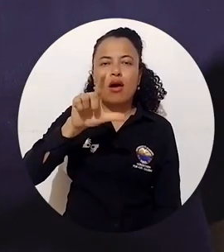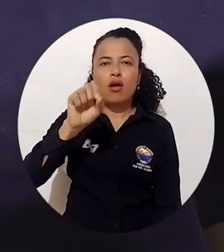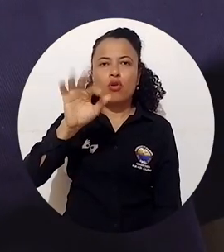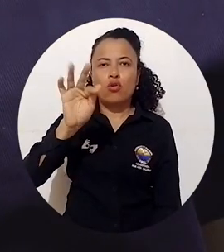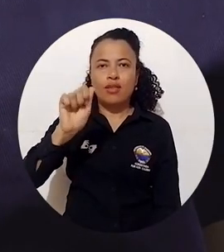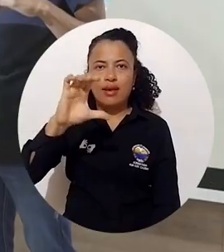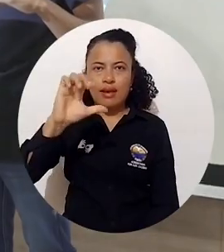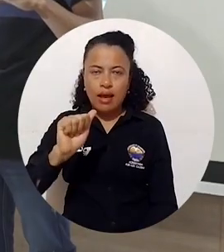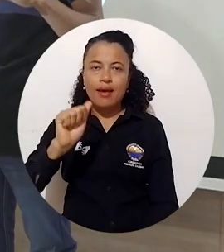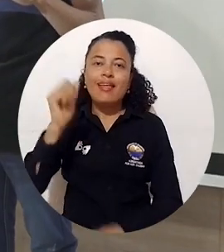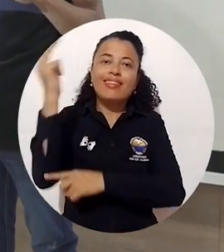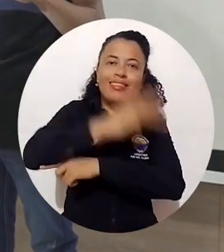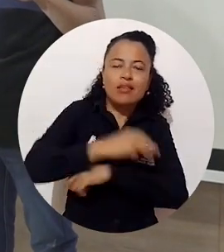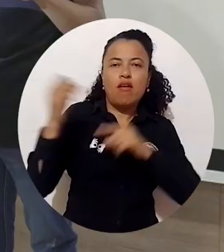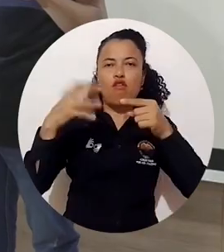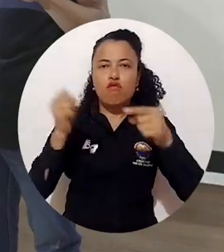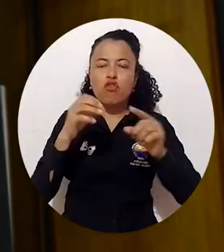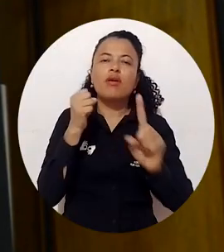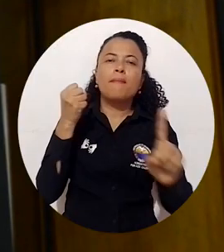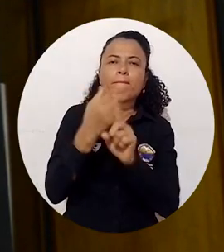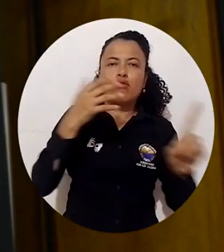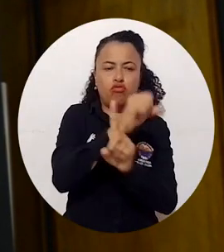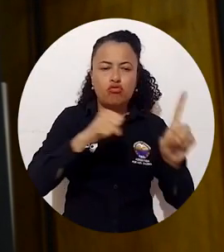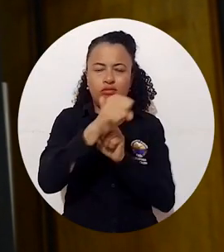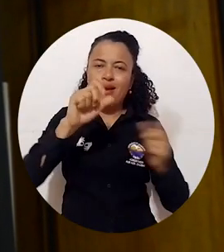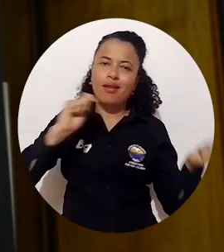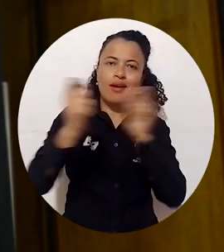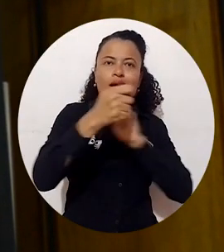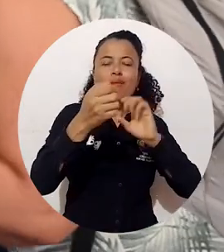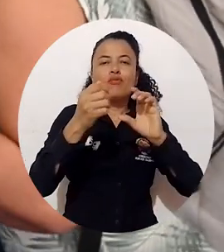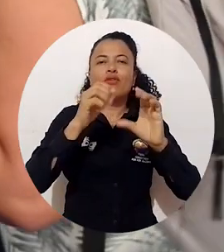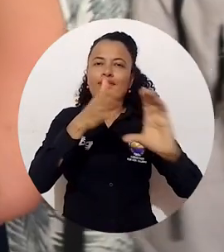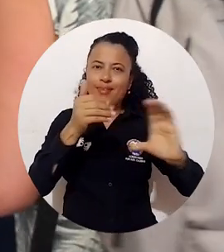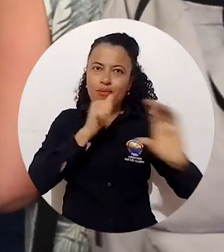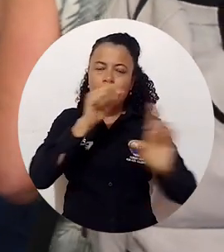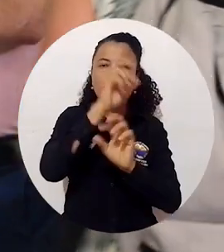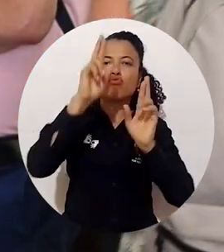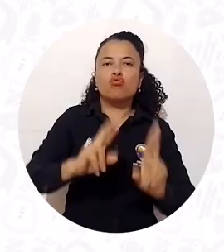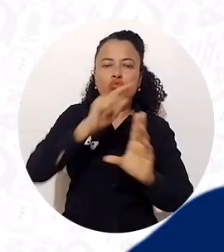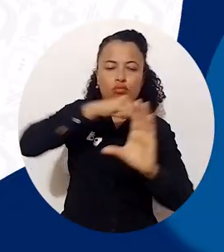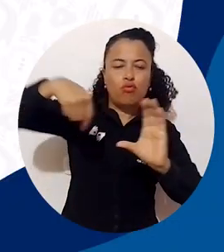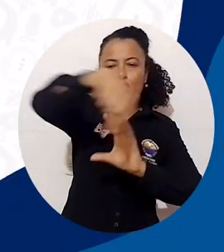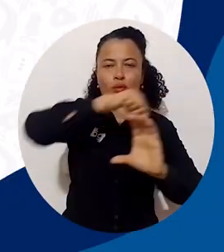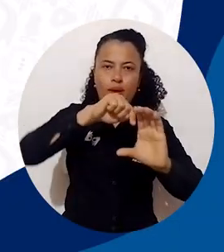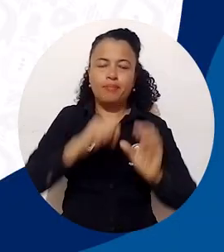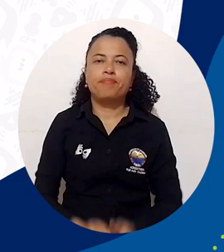del grupo Oraloteca, realizó durante tres días el foro Impactos Sociales del Cambio Climático en el Sur Global.